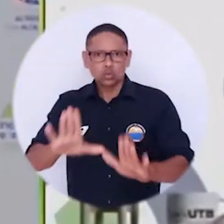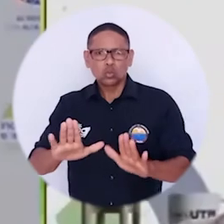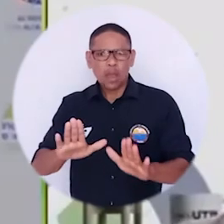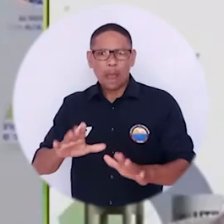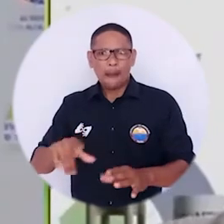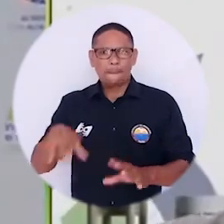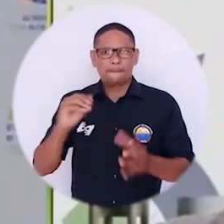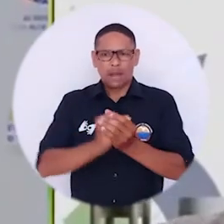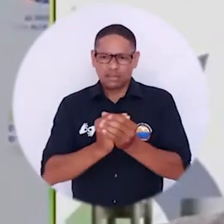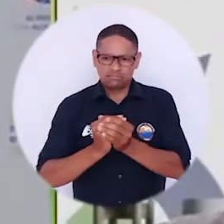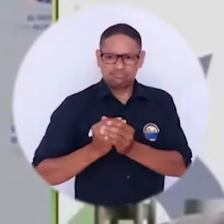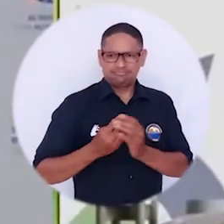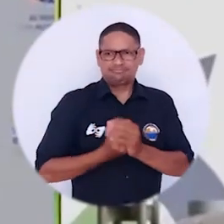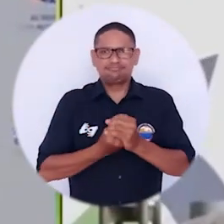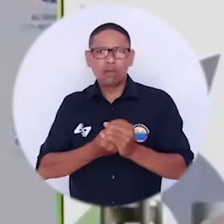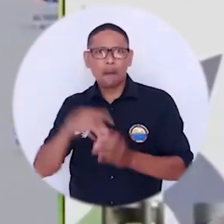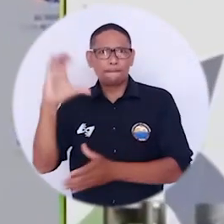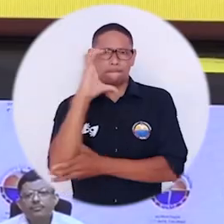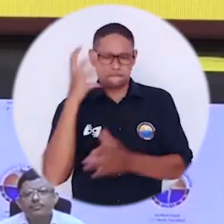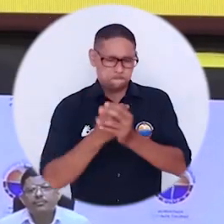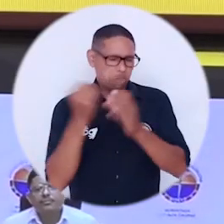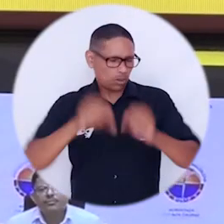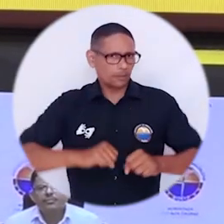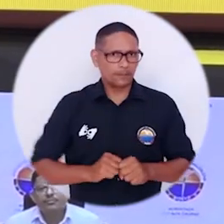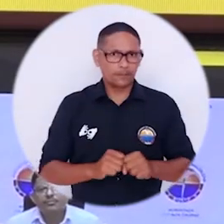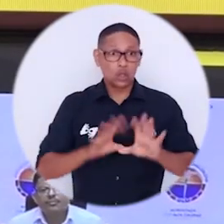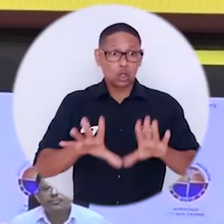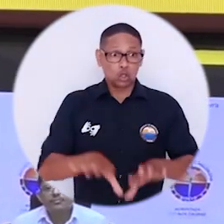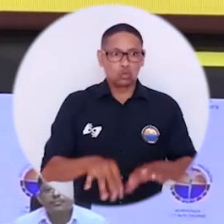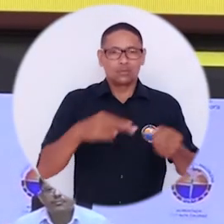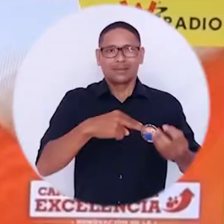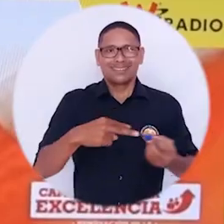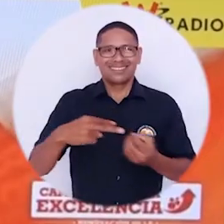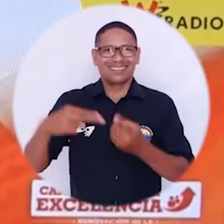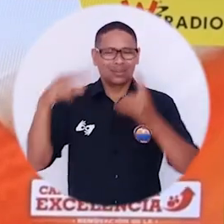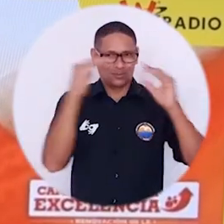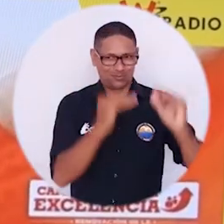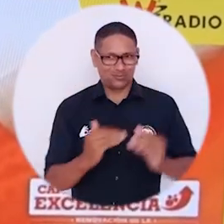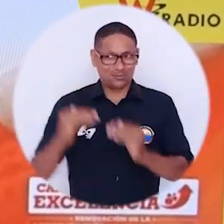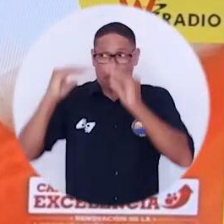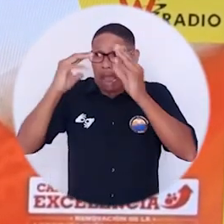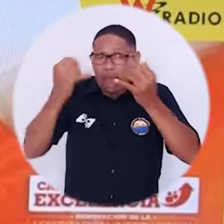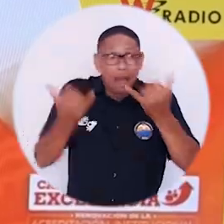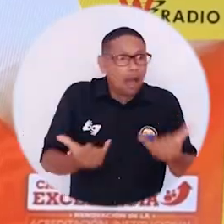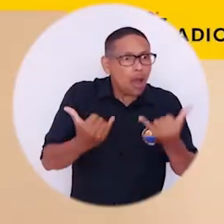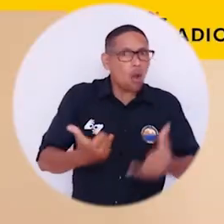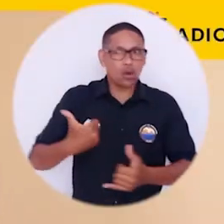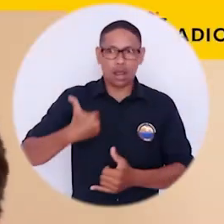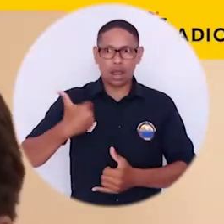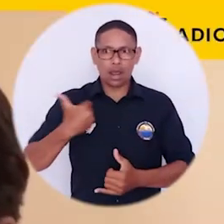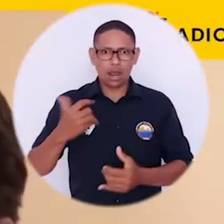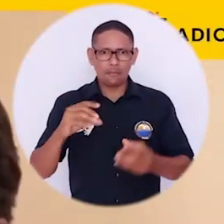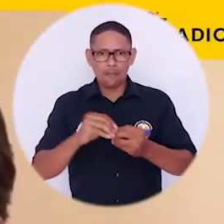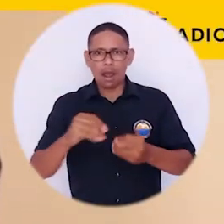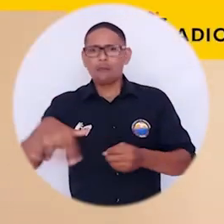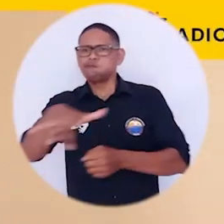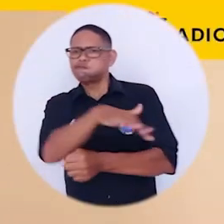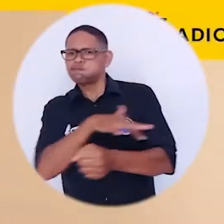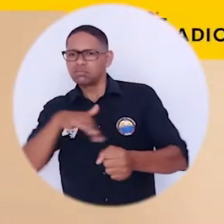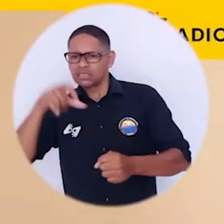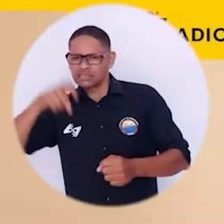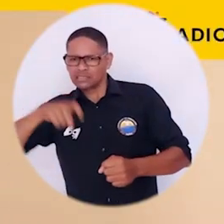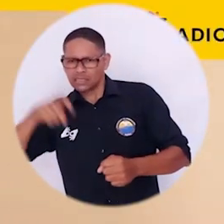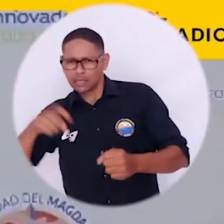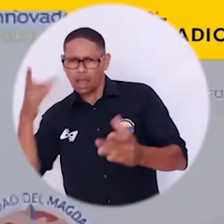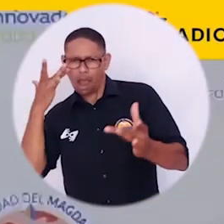incluyente y con muchas más oportunidades para todos y todas. La educación superior que se ofrece a los jóvenes actualmente, las necesidades formativas de la región,